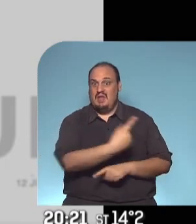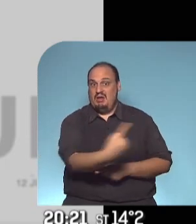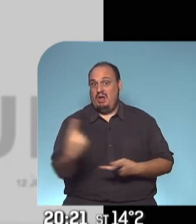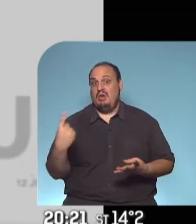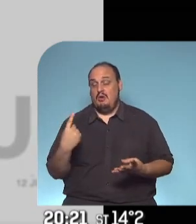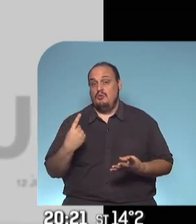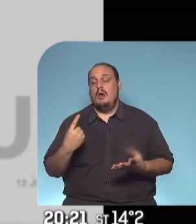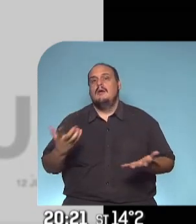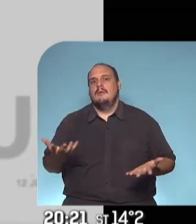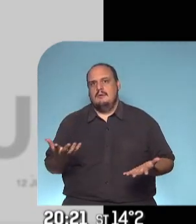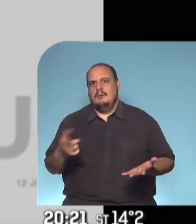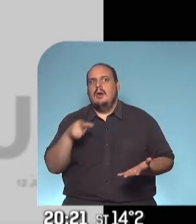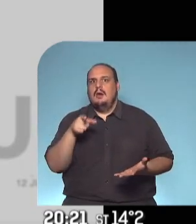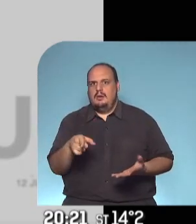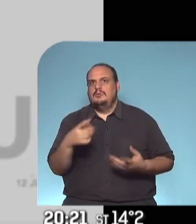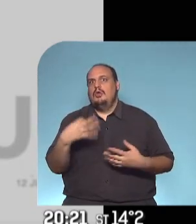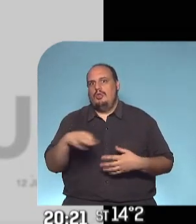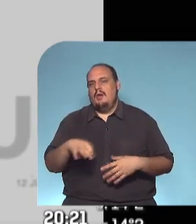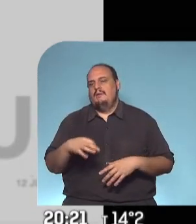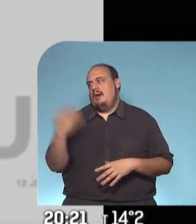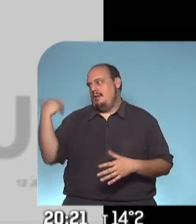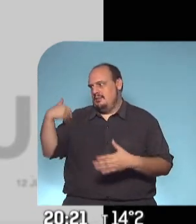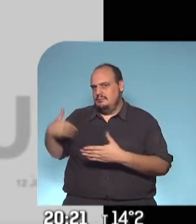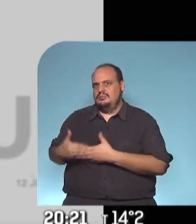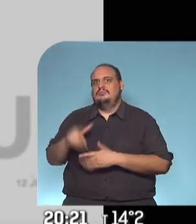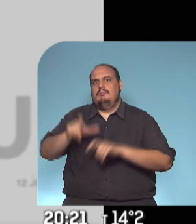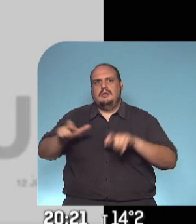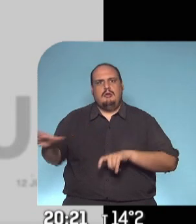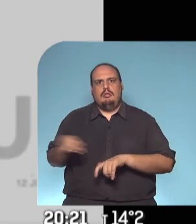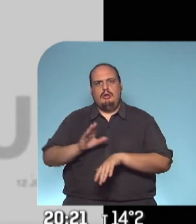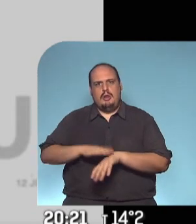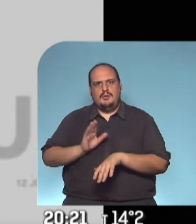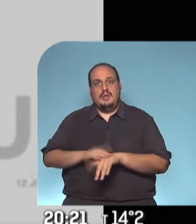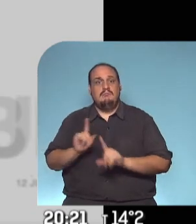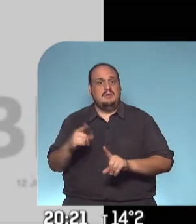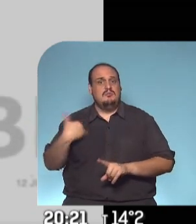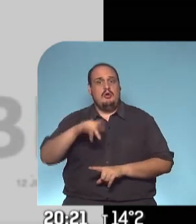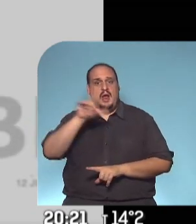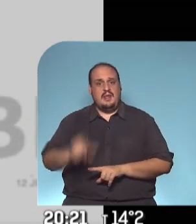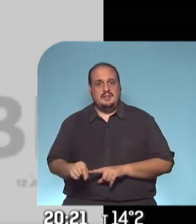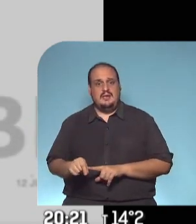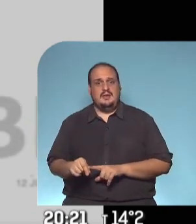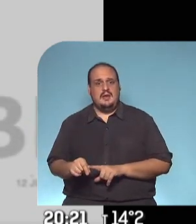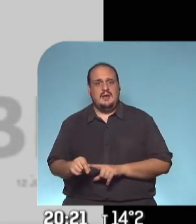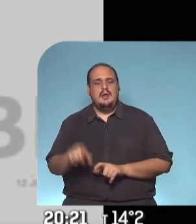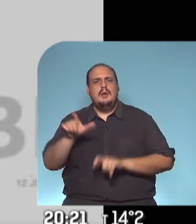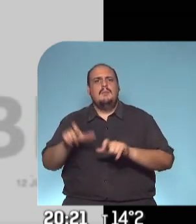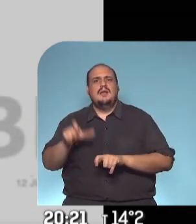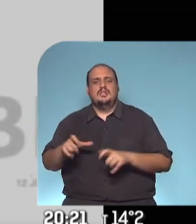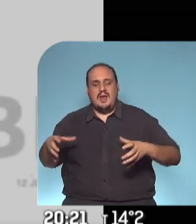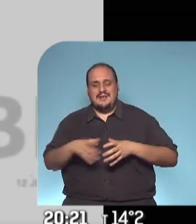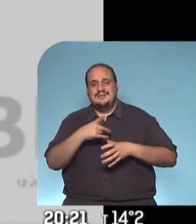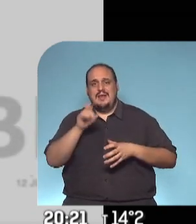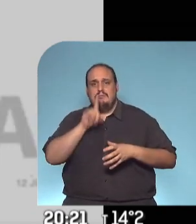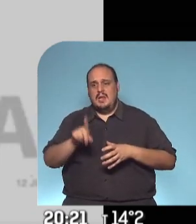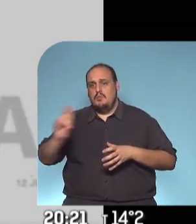bueno todo esto también incluyó responsabilidad ciudadana para que Argentina en esto que es la cantidad de muertos cada 100